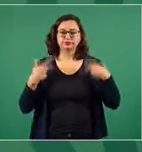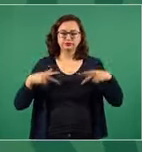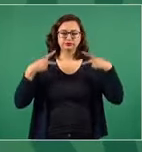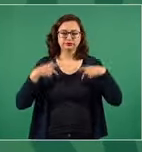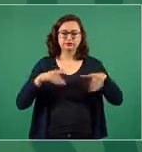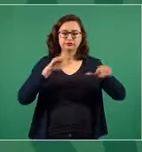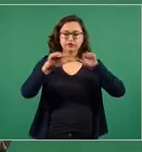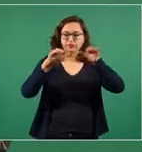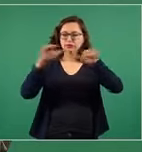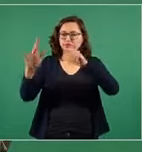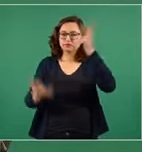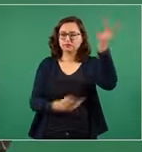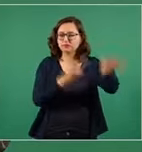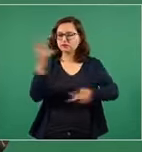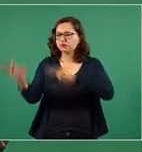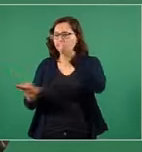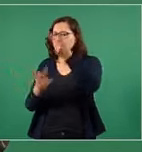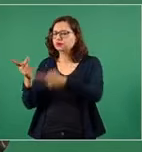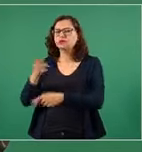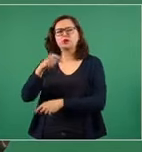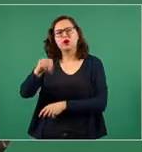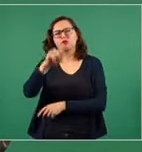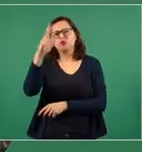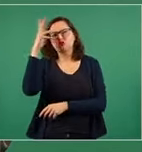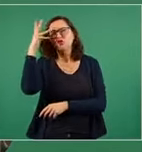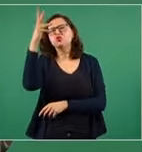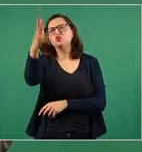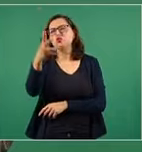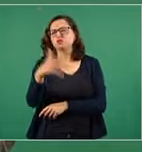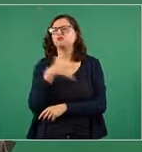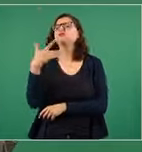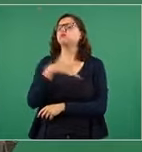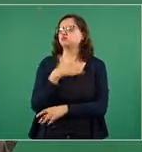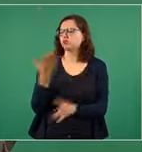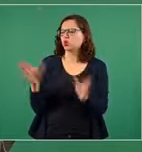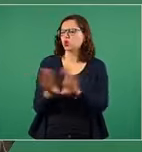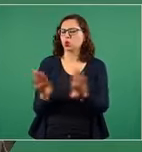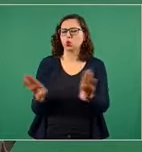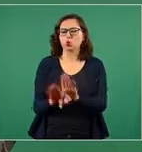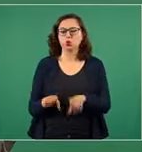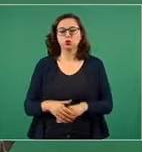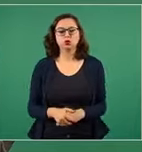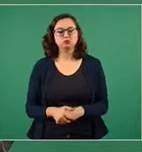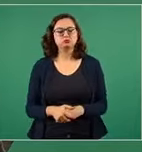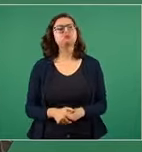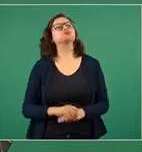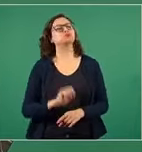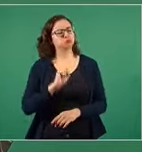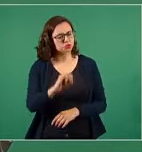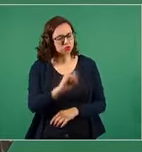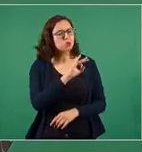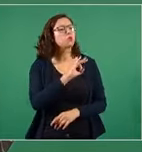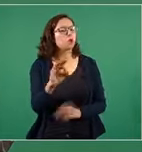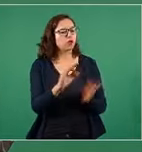cómo ve el futuro, dice vamos a salir adelante,